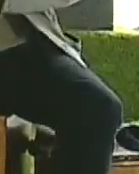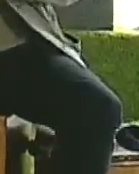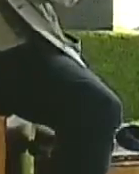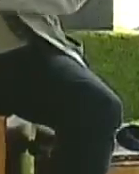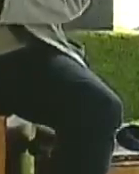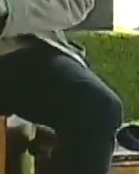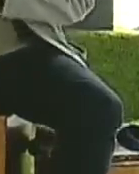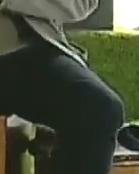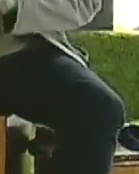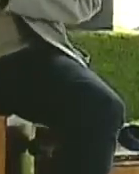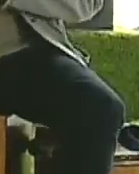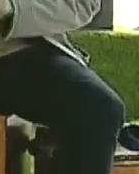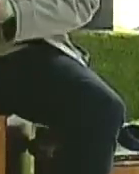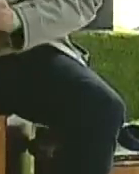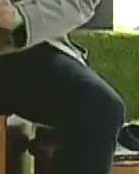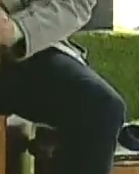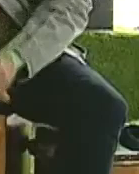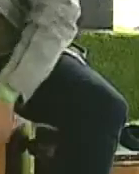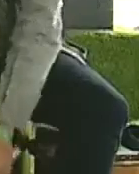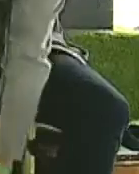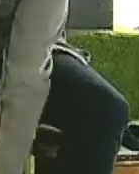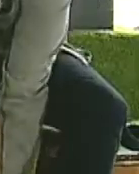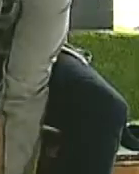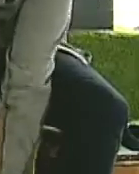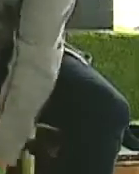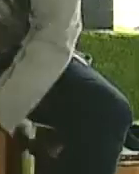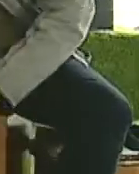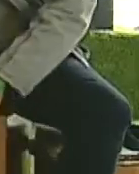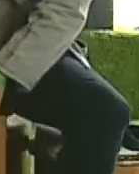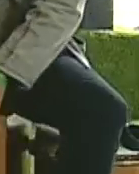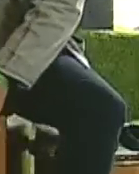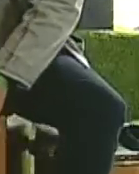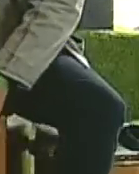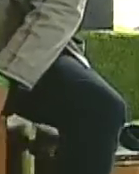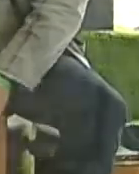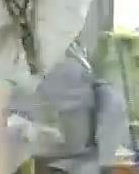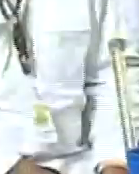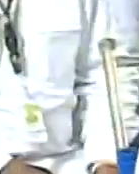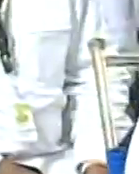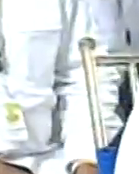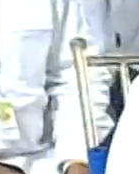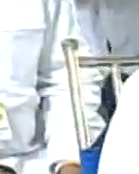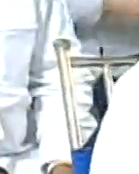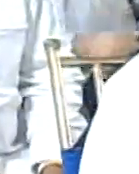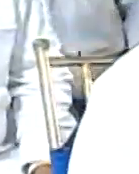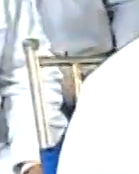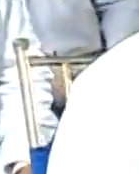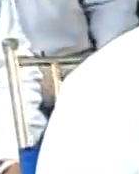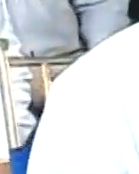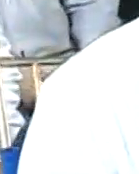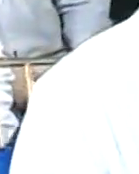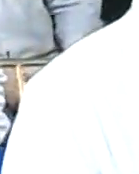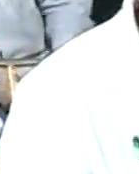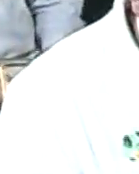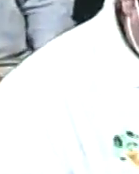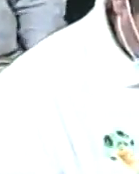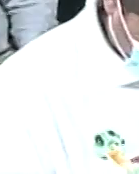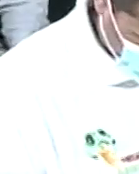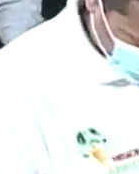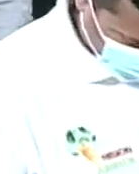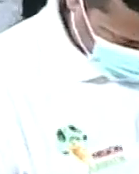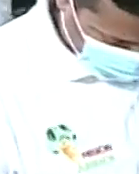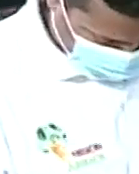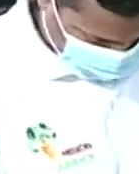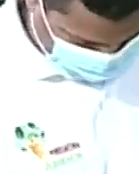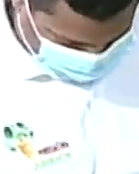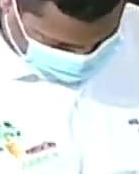investigadores procedentes de 22 estados de nuestro país. El encuentro académico se orientó